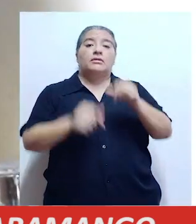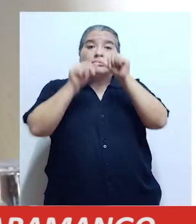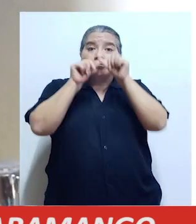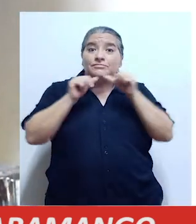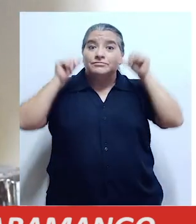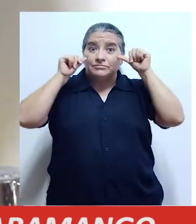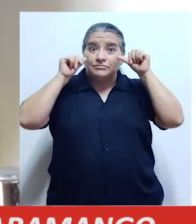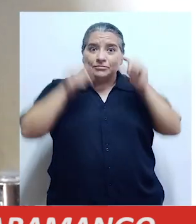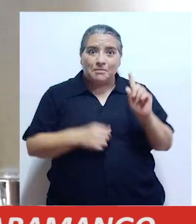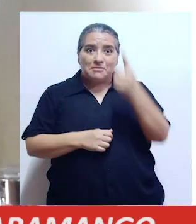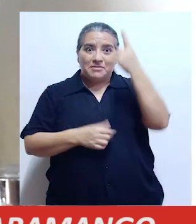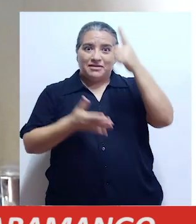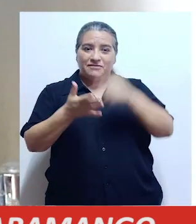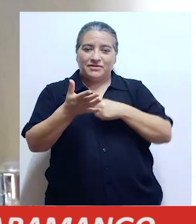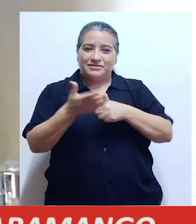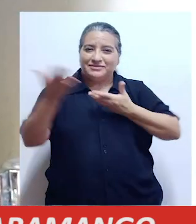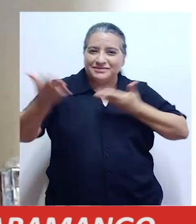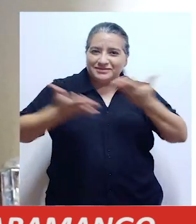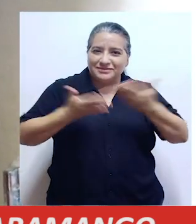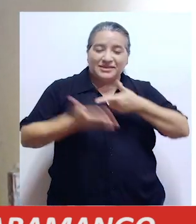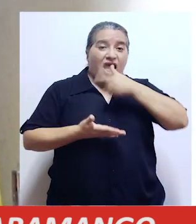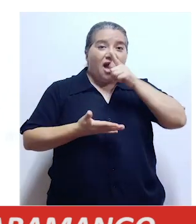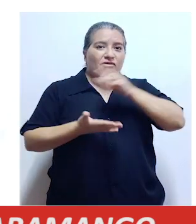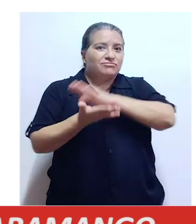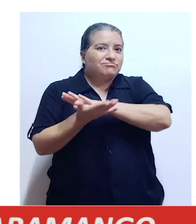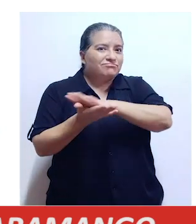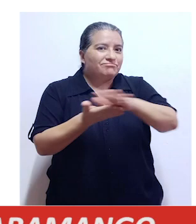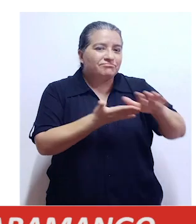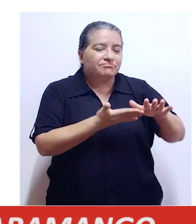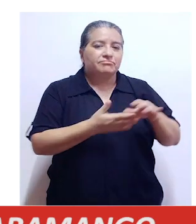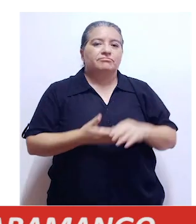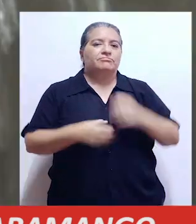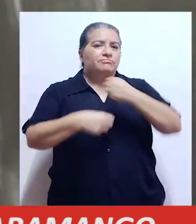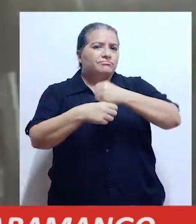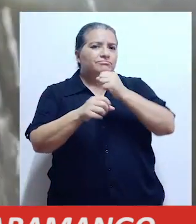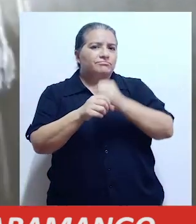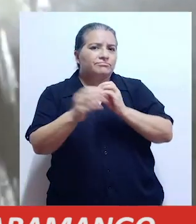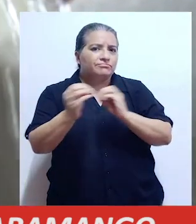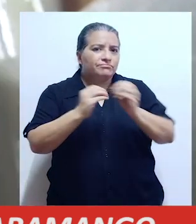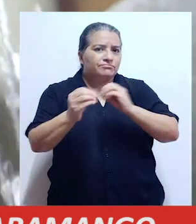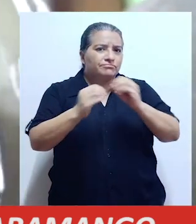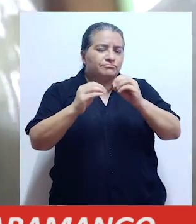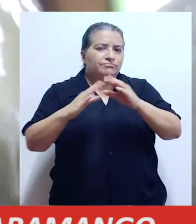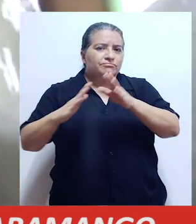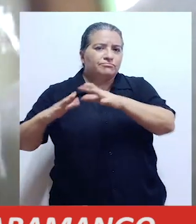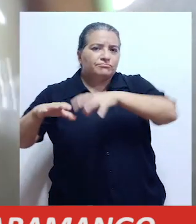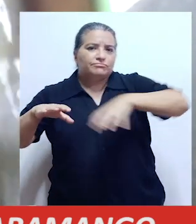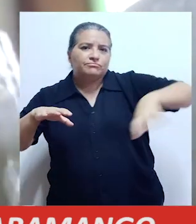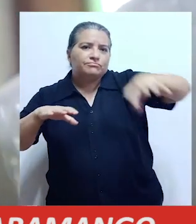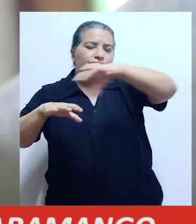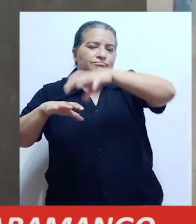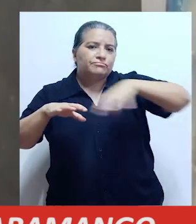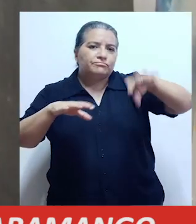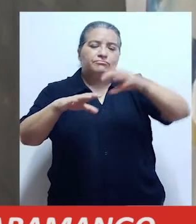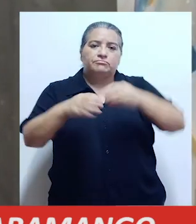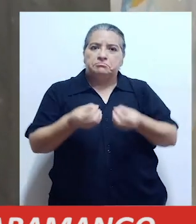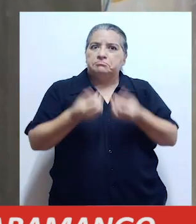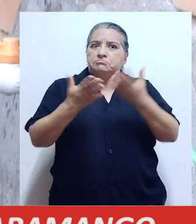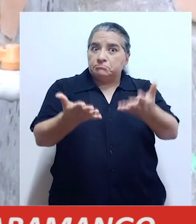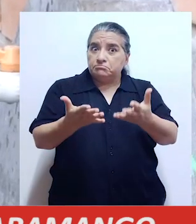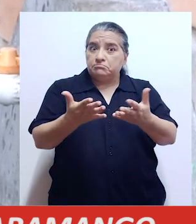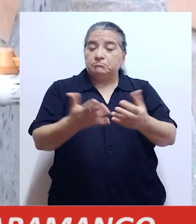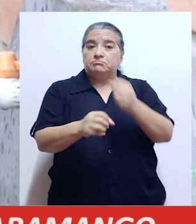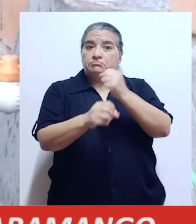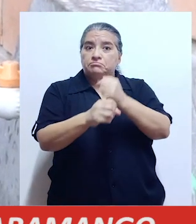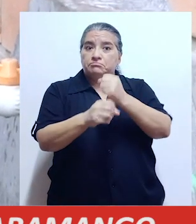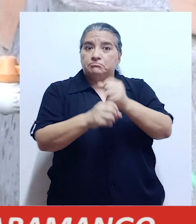distritos de Cumba y Aramango, en Amazonas, cuentan por primera vez con el servicio de agua potable Las obras de saneamiento rural están